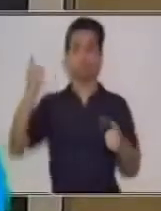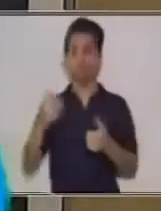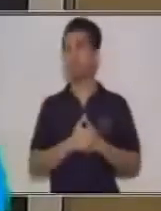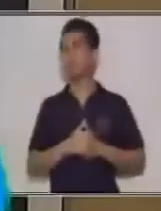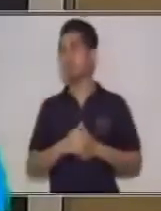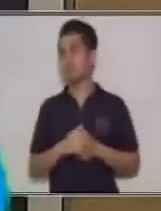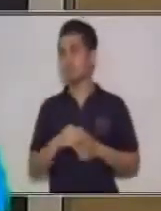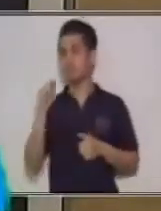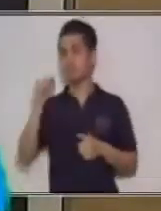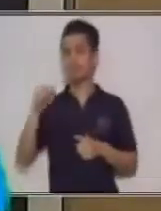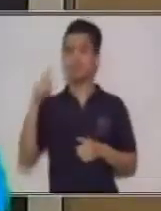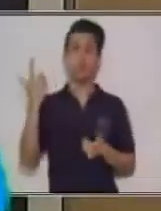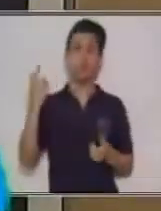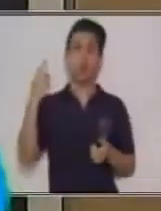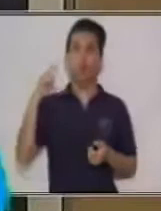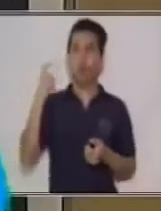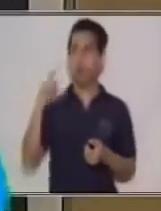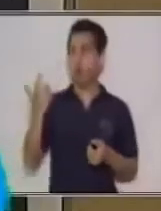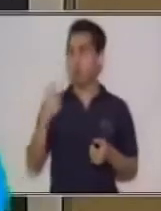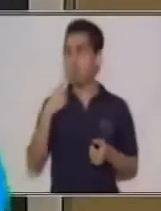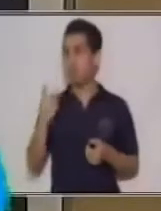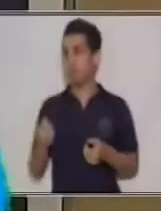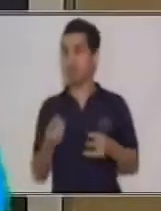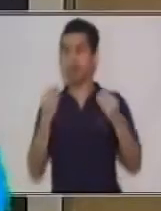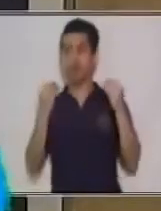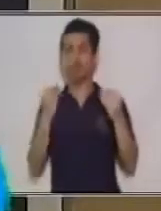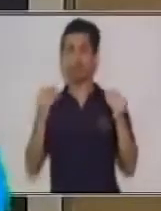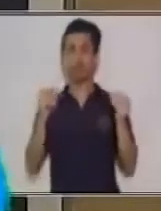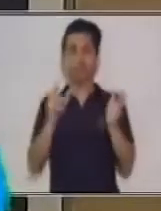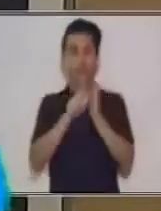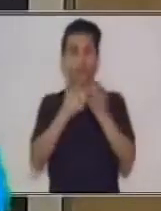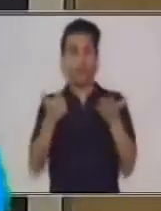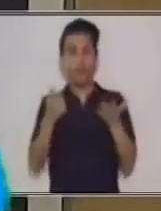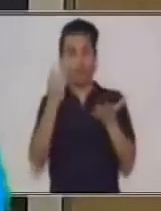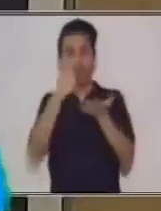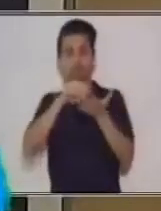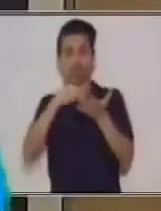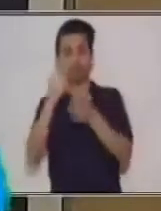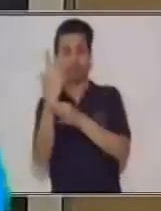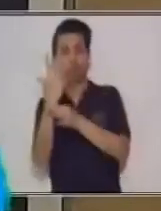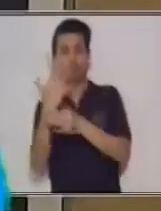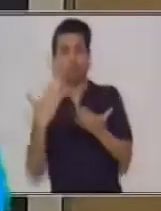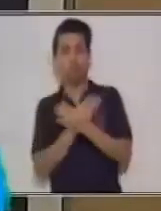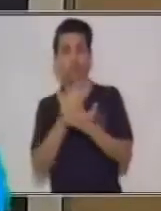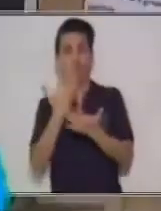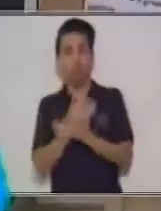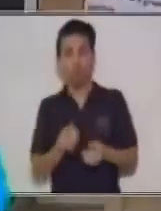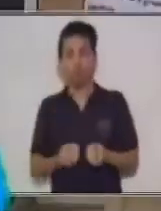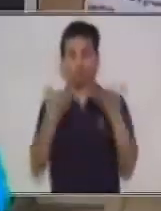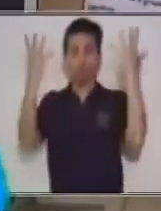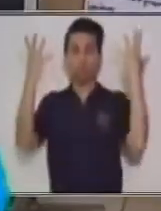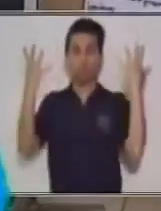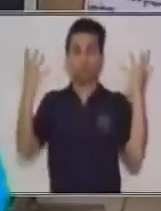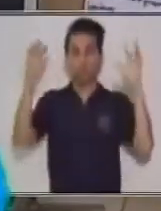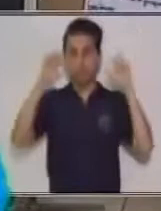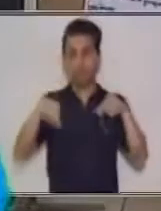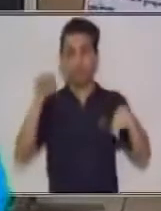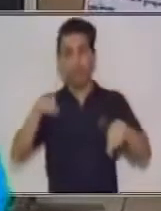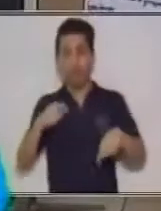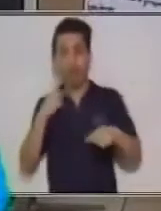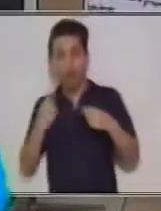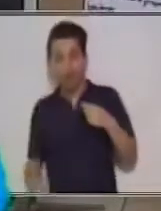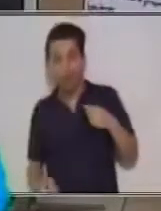Especialmente en Colombia, ¿verdad? Gabriel García Márquez y todos esos autores que marcaron esa diferencia en los años de 1960.